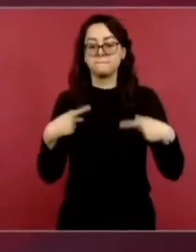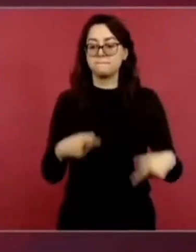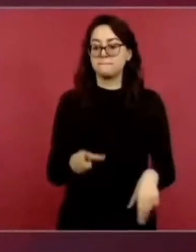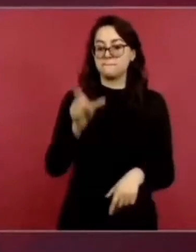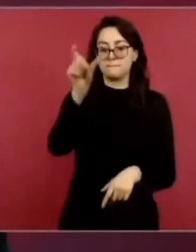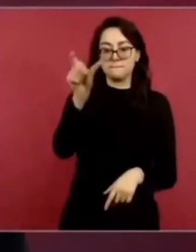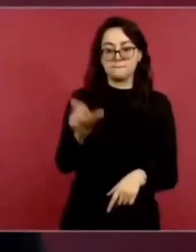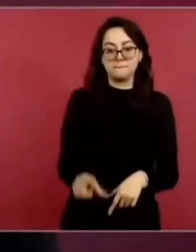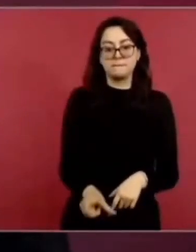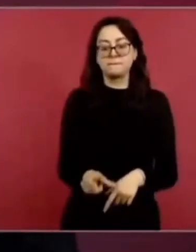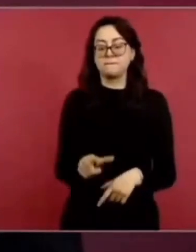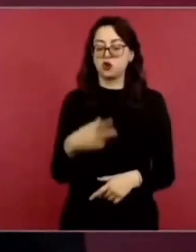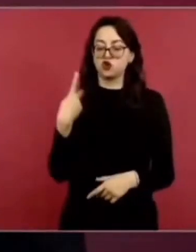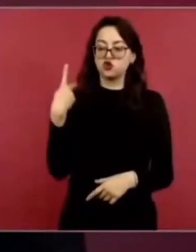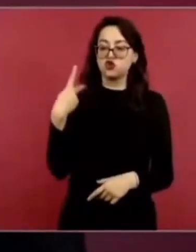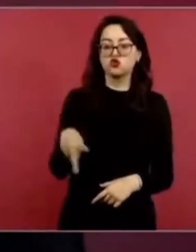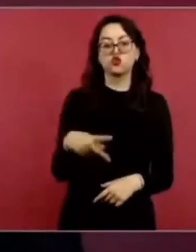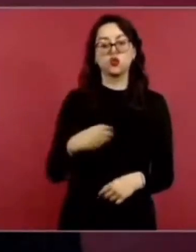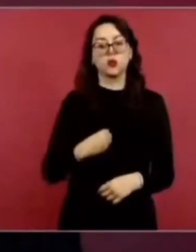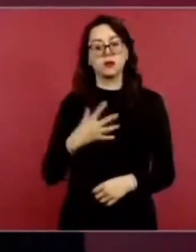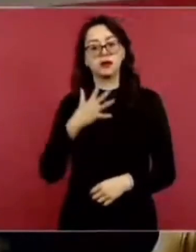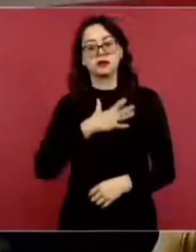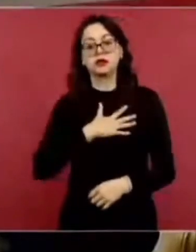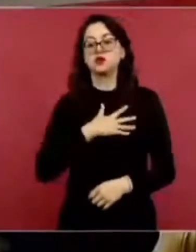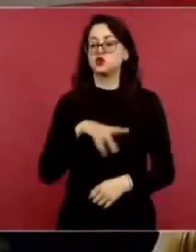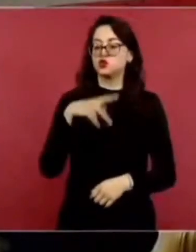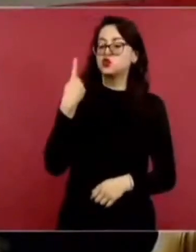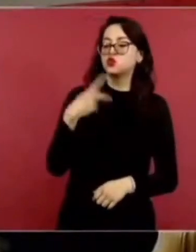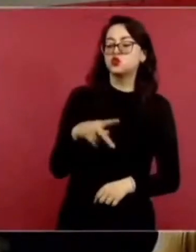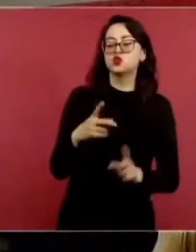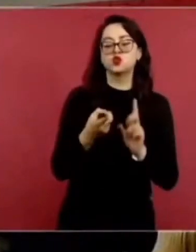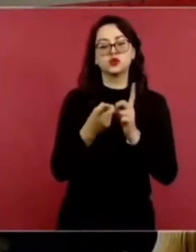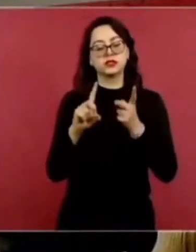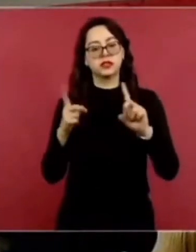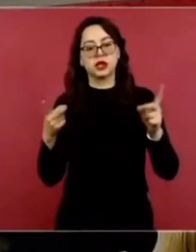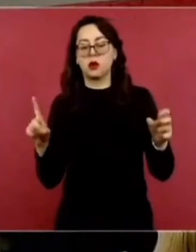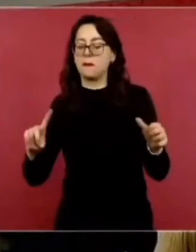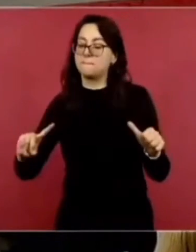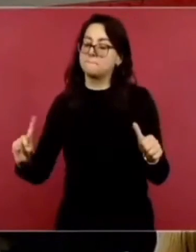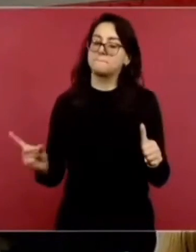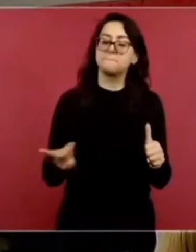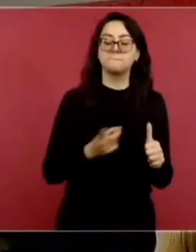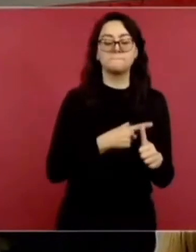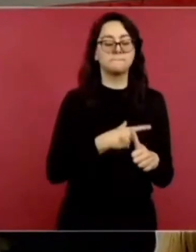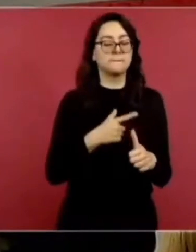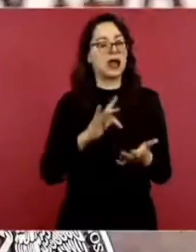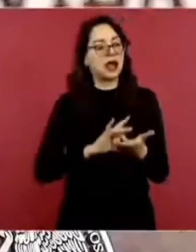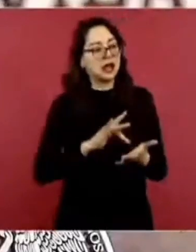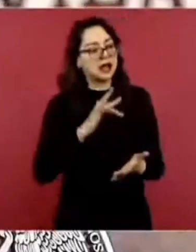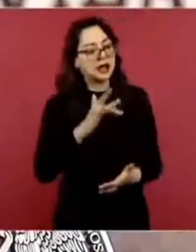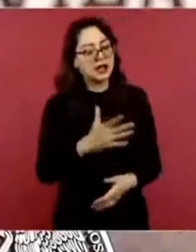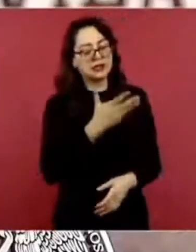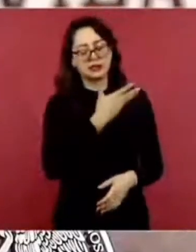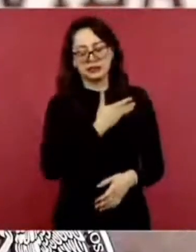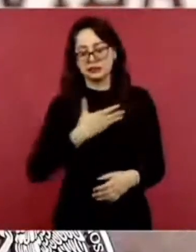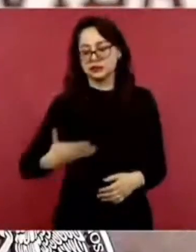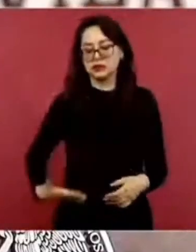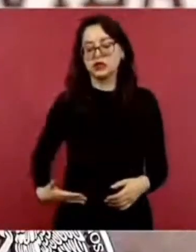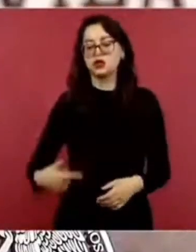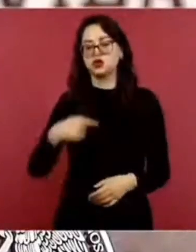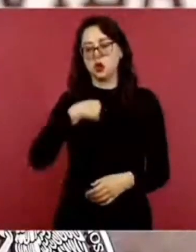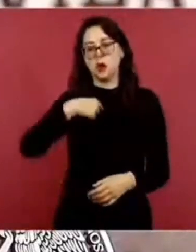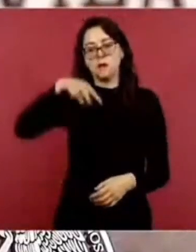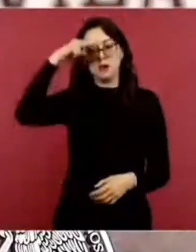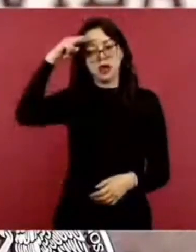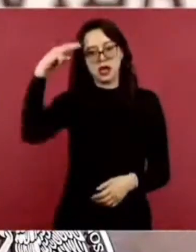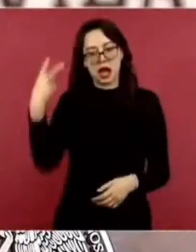y desarrollo social. Gracias, señor presidente, como mexicano, como tamaulipeco y médico,